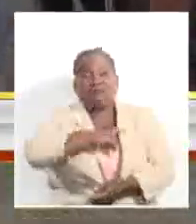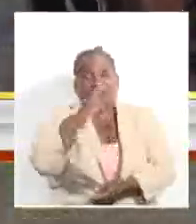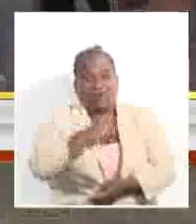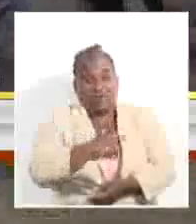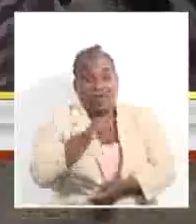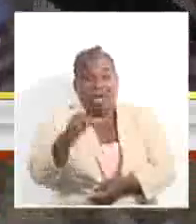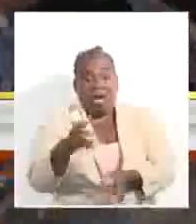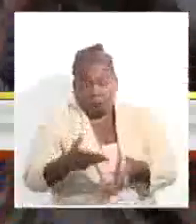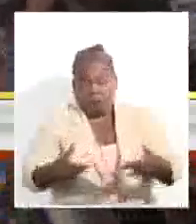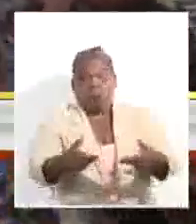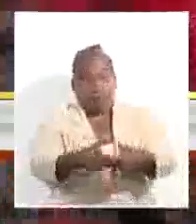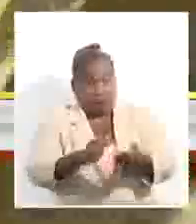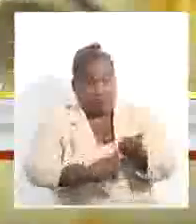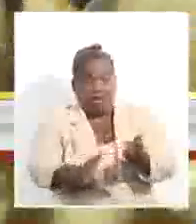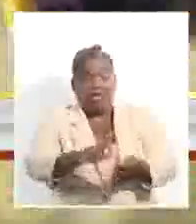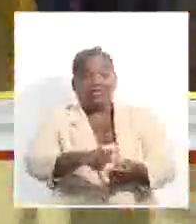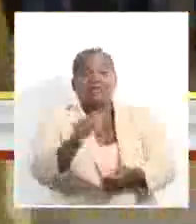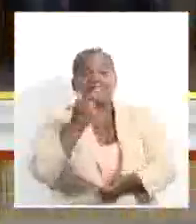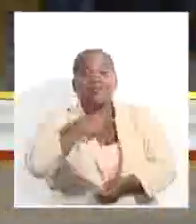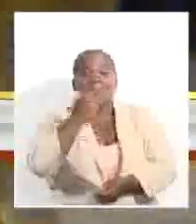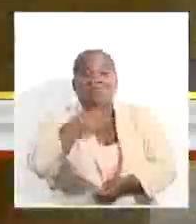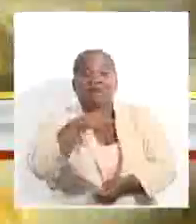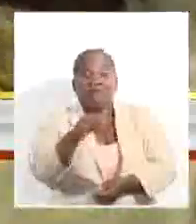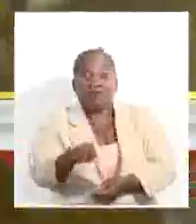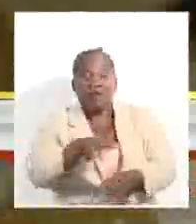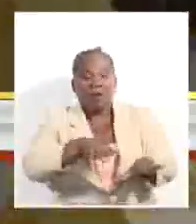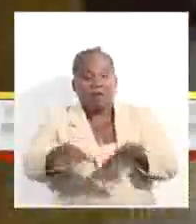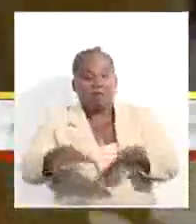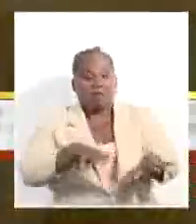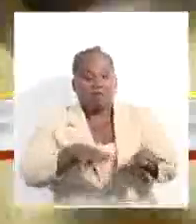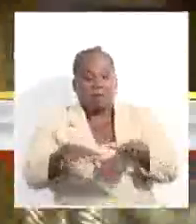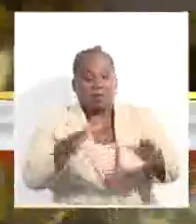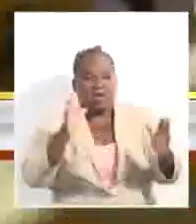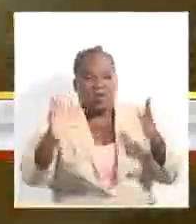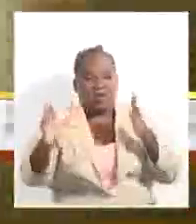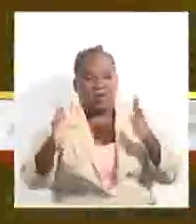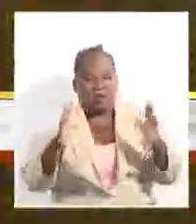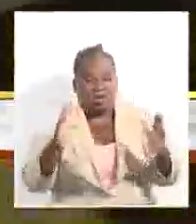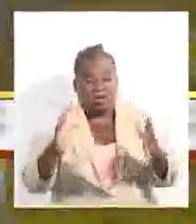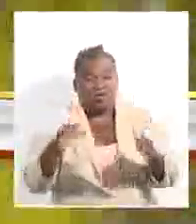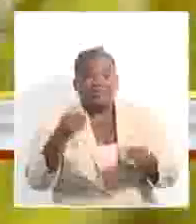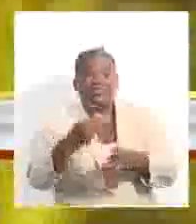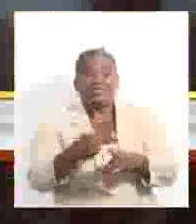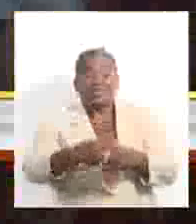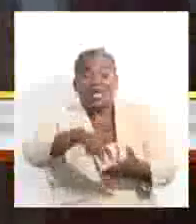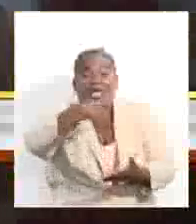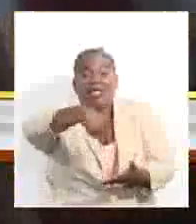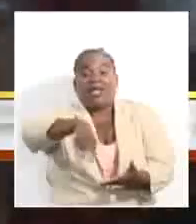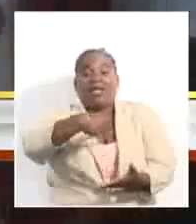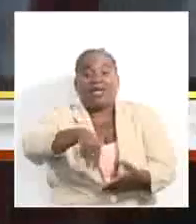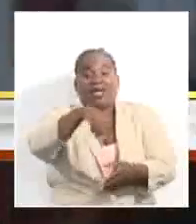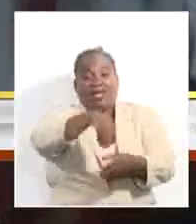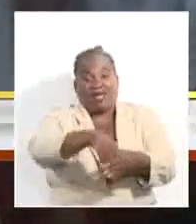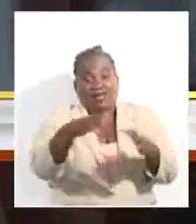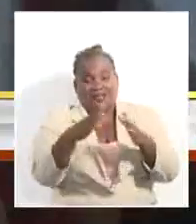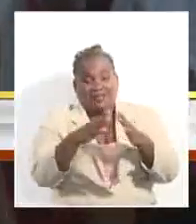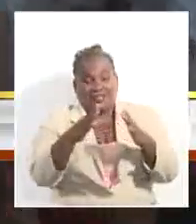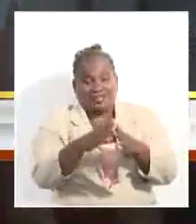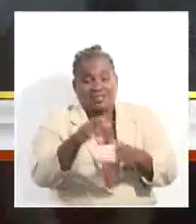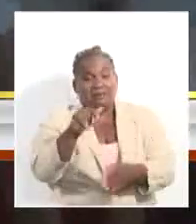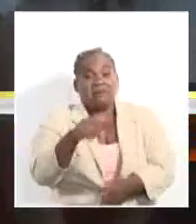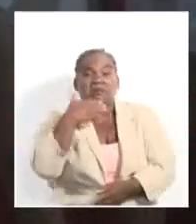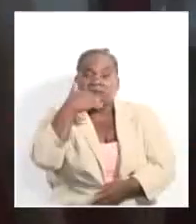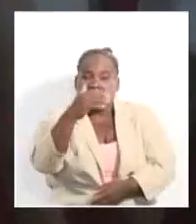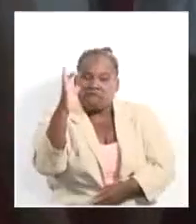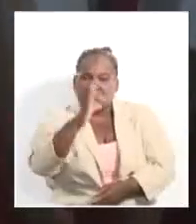el Consejo Provincial de las Artes Escénicas de Ciego de Ávila prepara una jornada que bajo el bautizo de Danzar en Casa sirva de agasajo al arte danzario